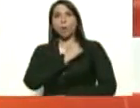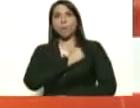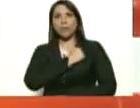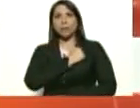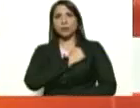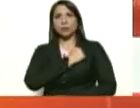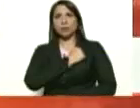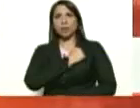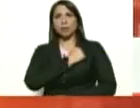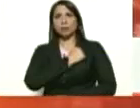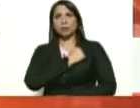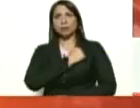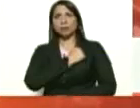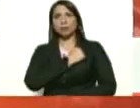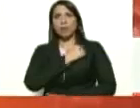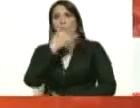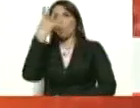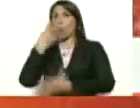han llegado de Colombia.